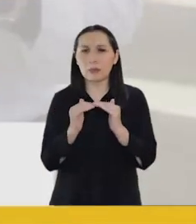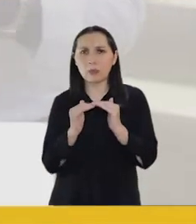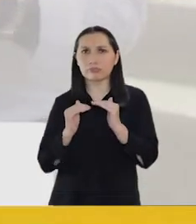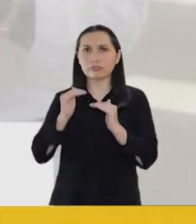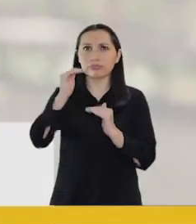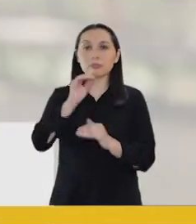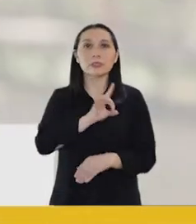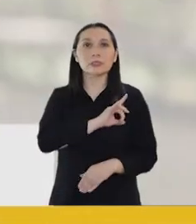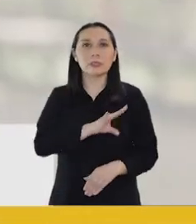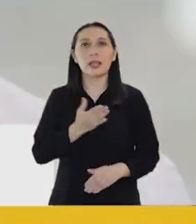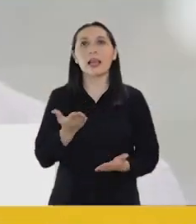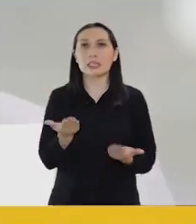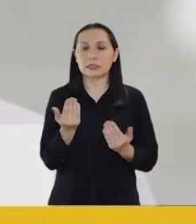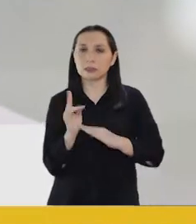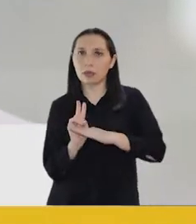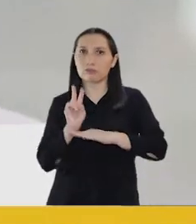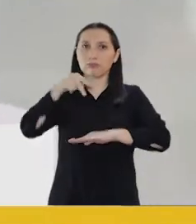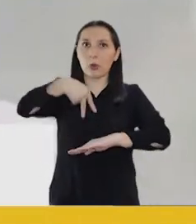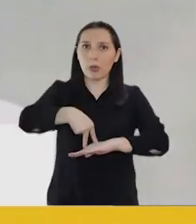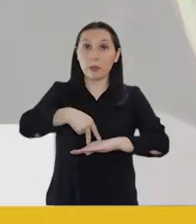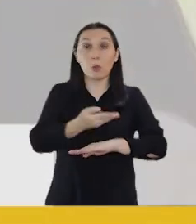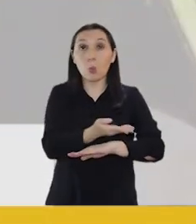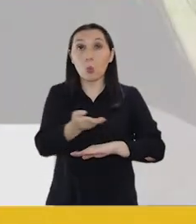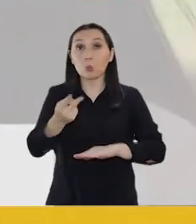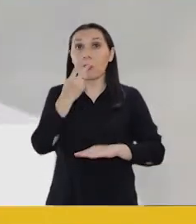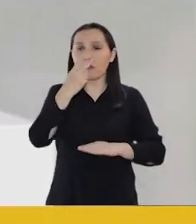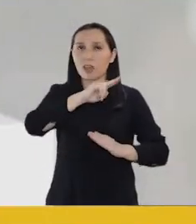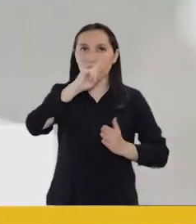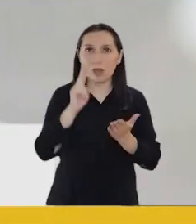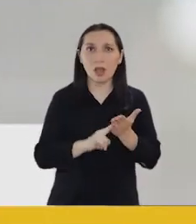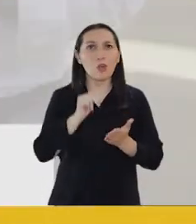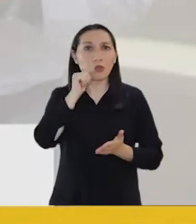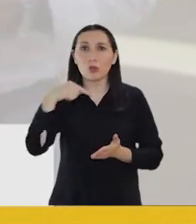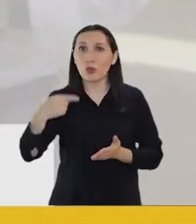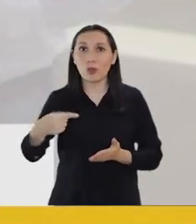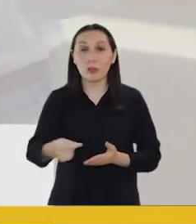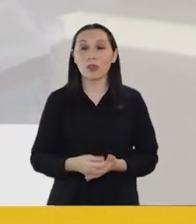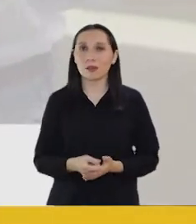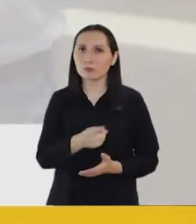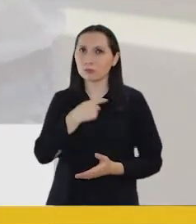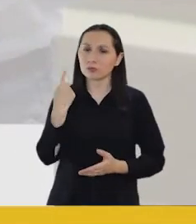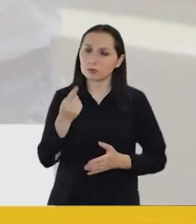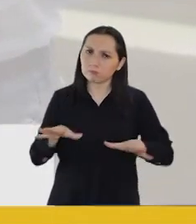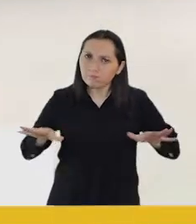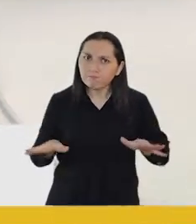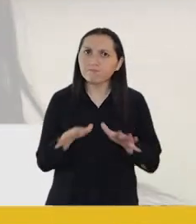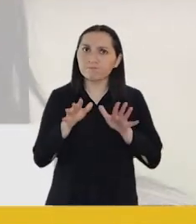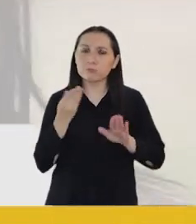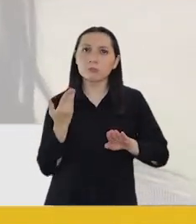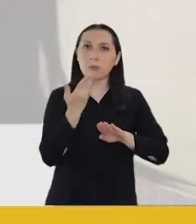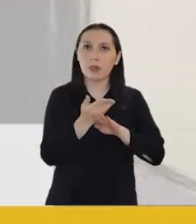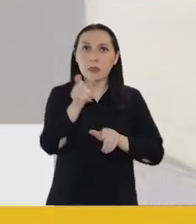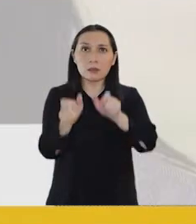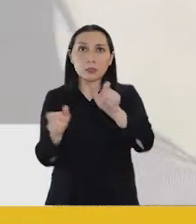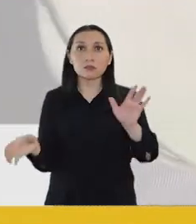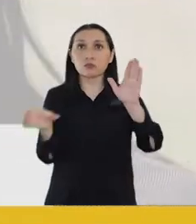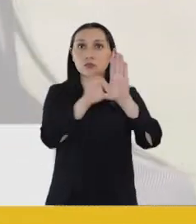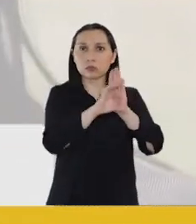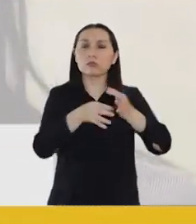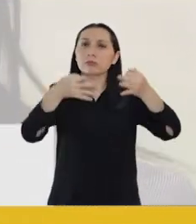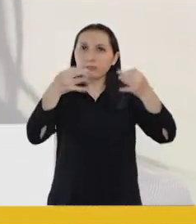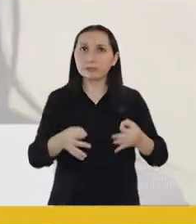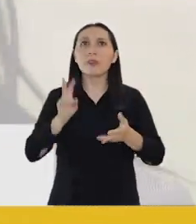Necesitamos crecer. Chile necesita ponerse de pie. Y ustedes ven la realidad día a día. Y seremos enfáticos en pedirle a nuestros